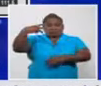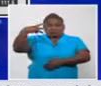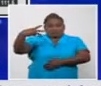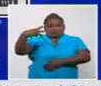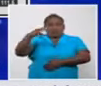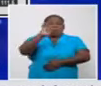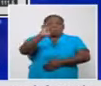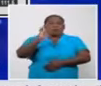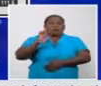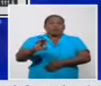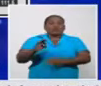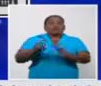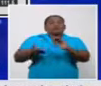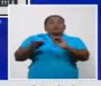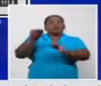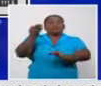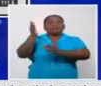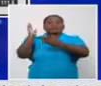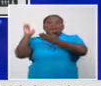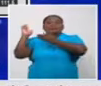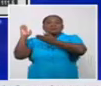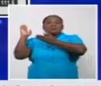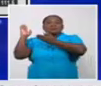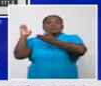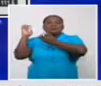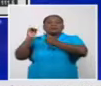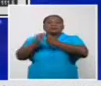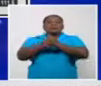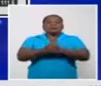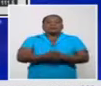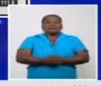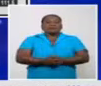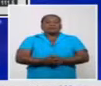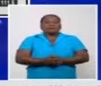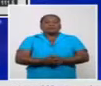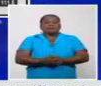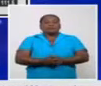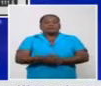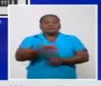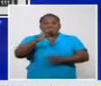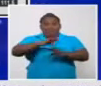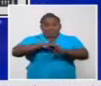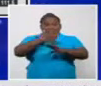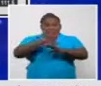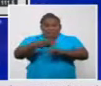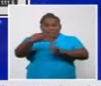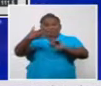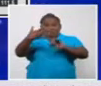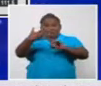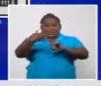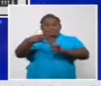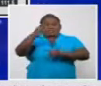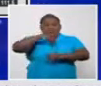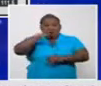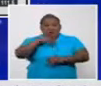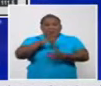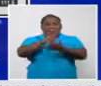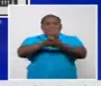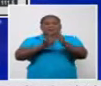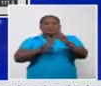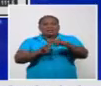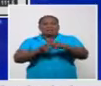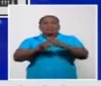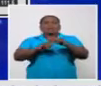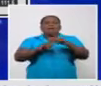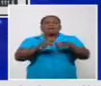más elevados de muestras procesadas. Le sigue Ciego Dávila, Matanzas, Villa Clara, así como ustedes